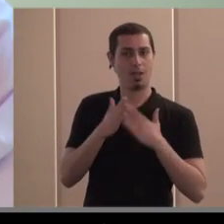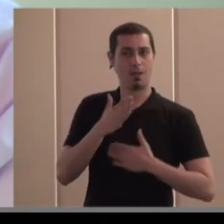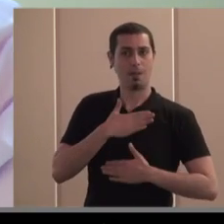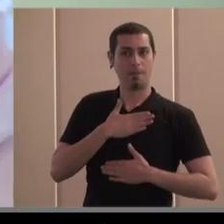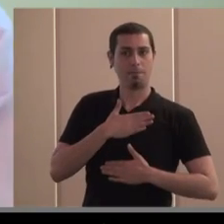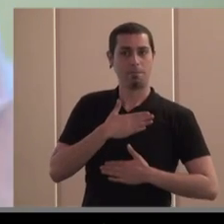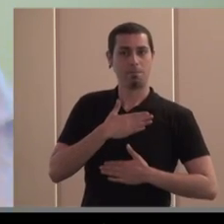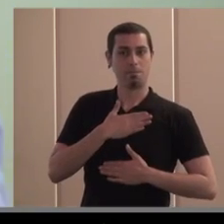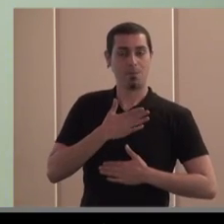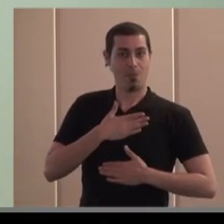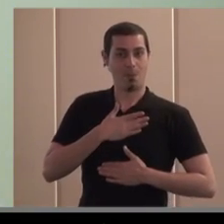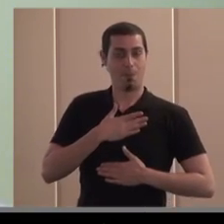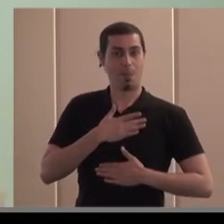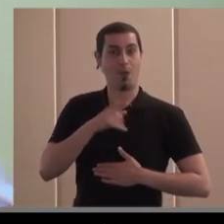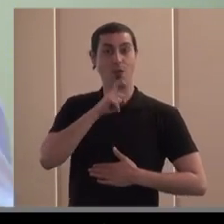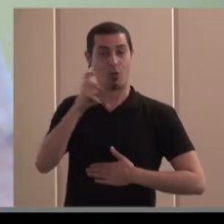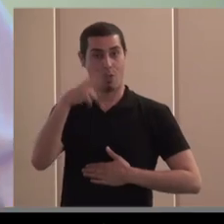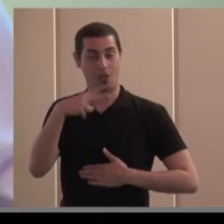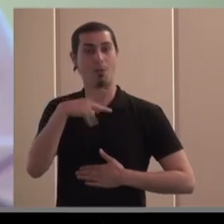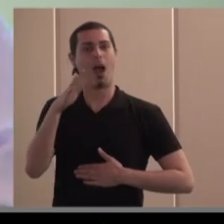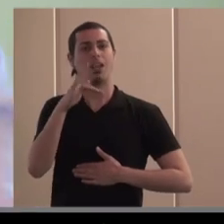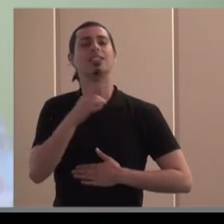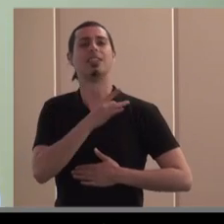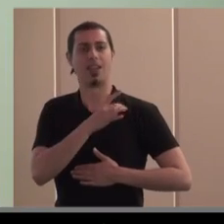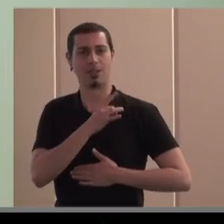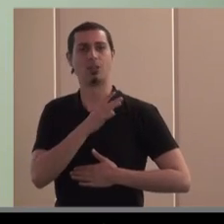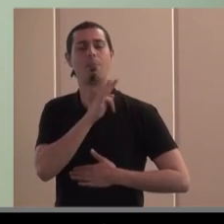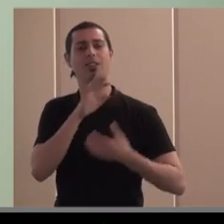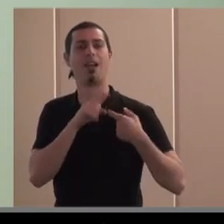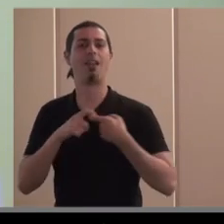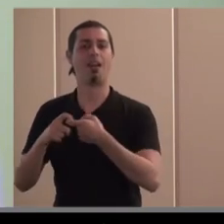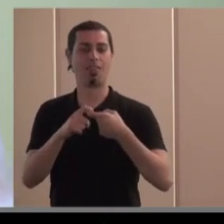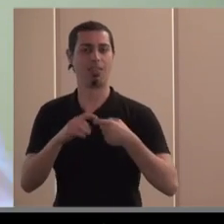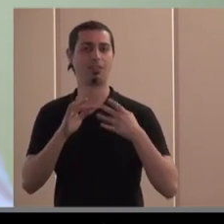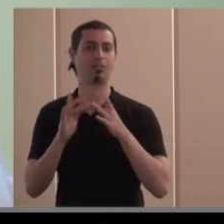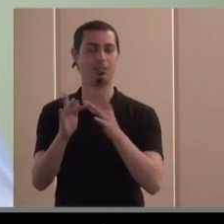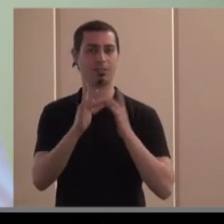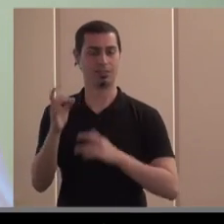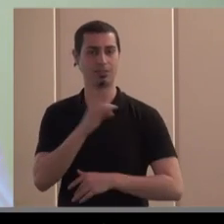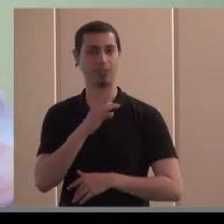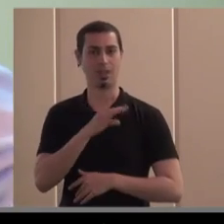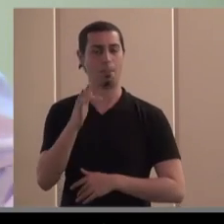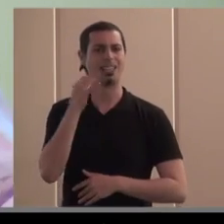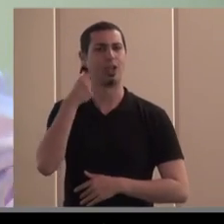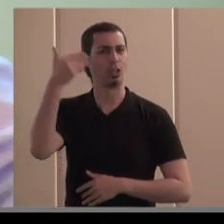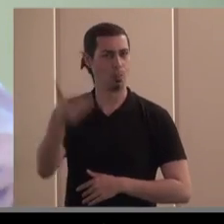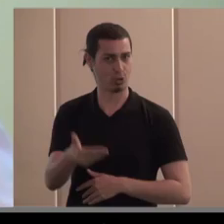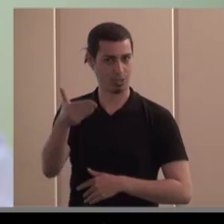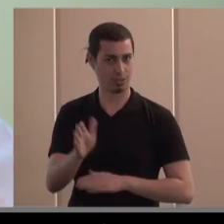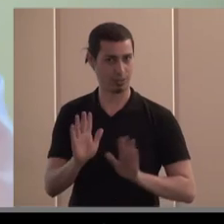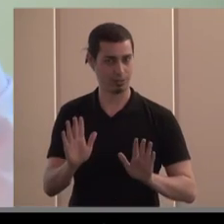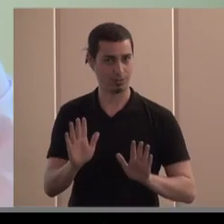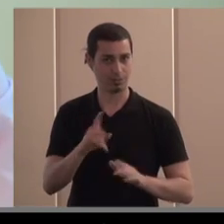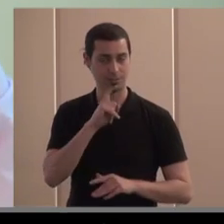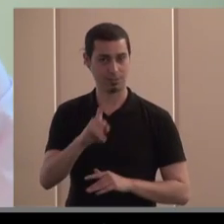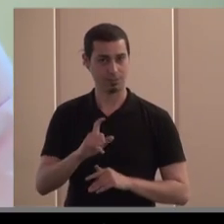que es la ONCE y su fundación hay elecciones sindicales y sindicatos y de los grandes o sea en